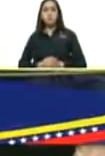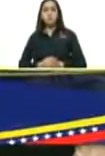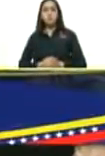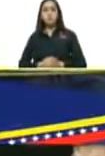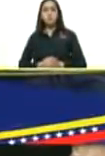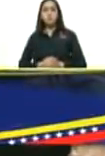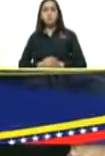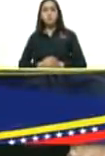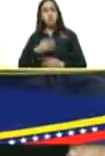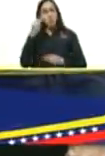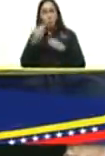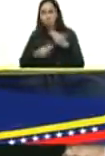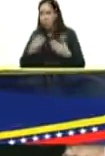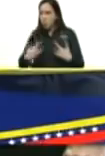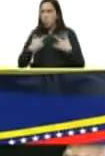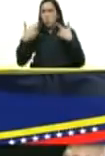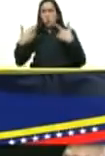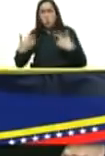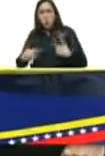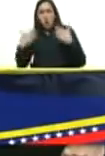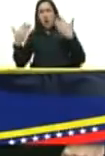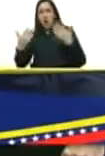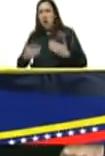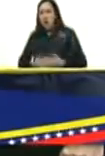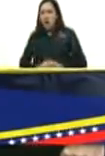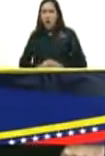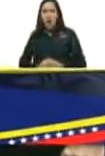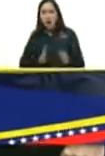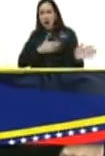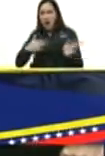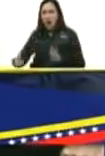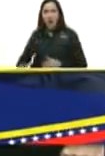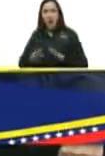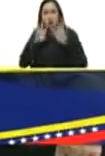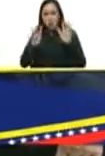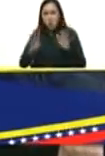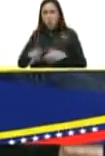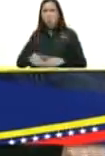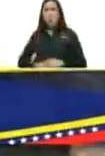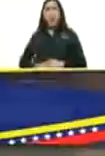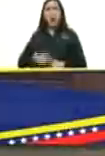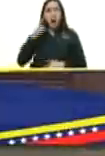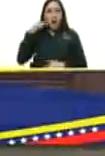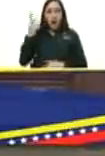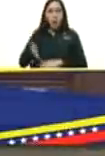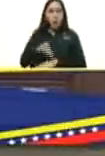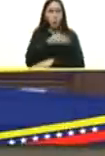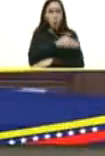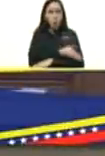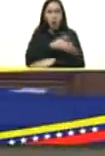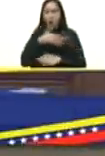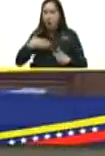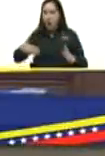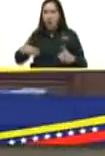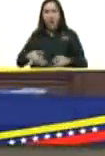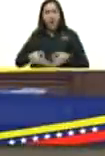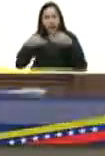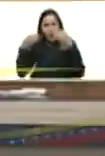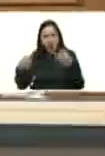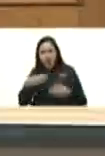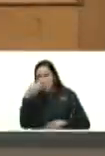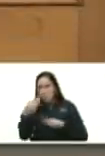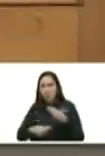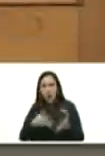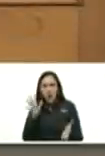como se vulneró y se atacó desde el 9 de marzo desde el decreto de Obama en adelante el estado de bienestar social la estabilidad